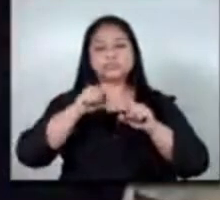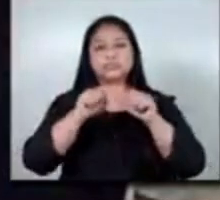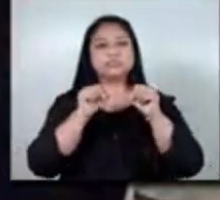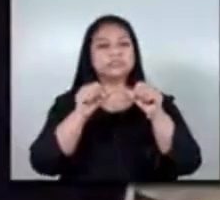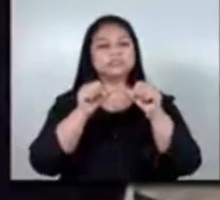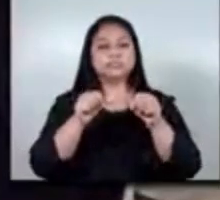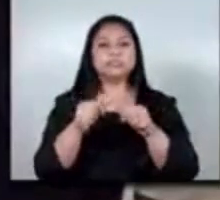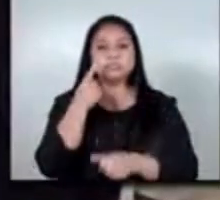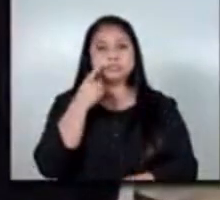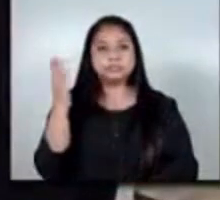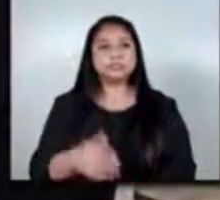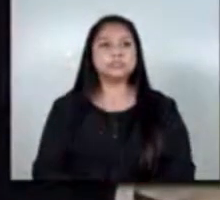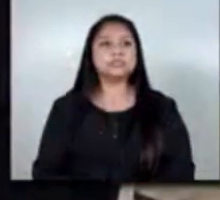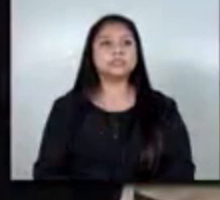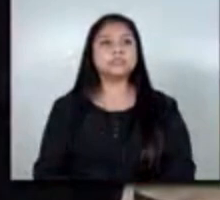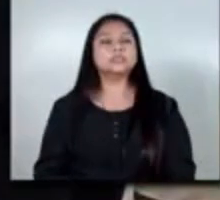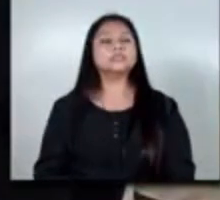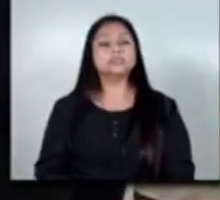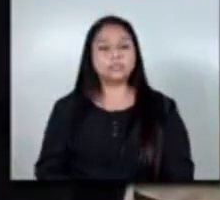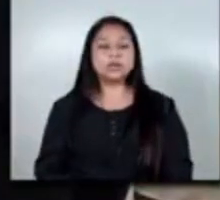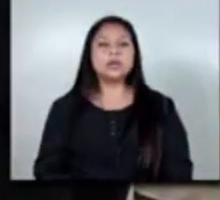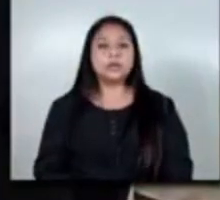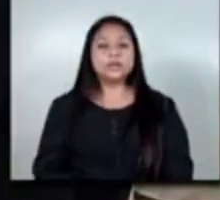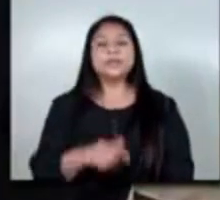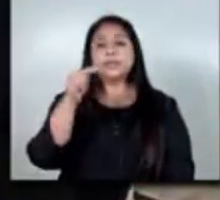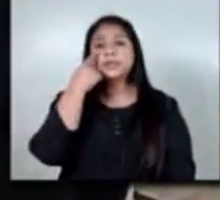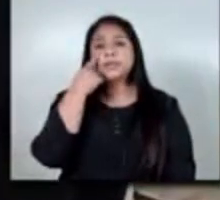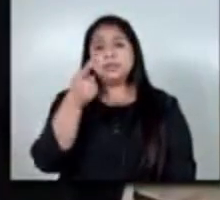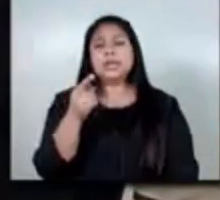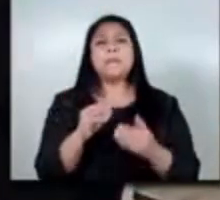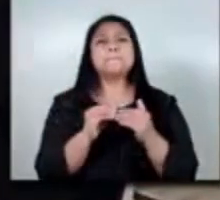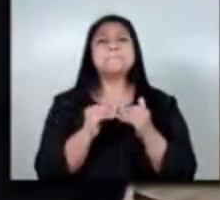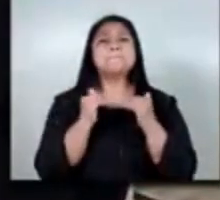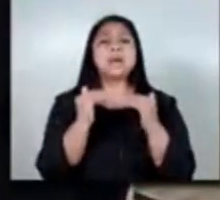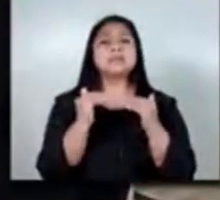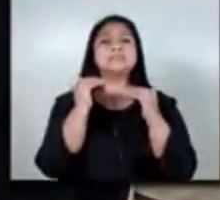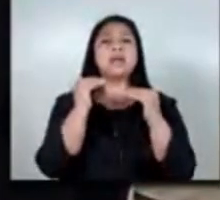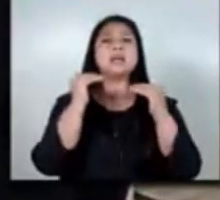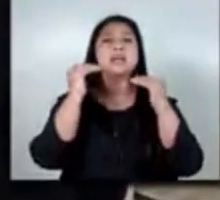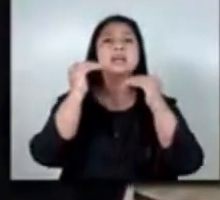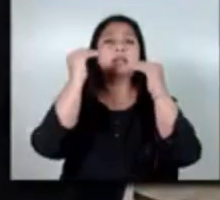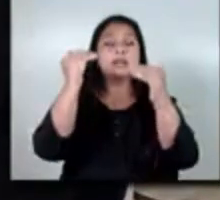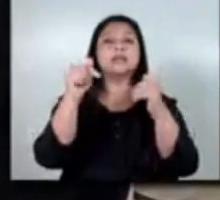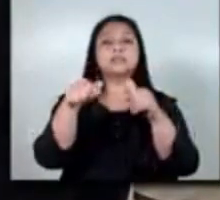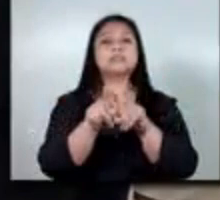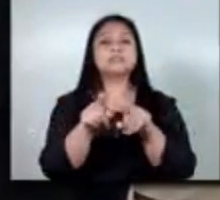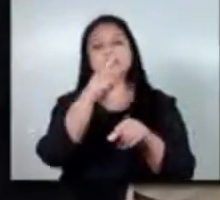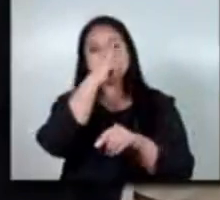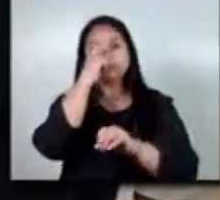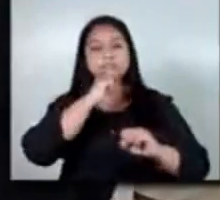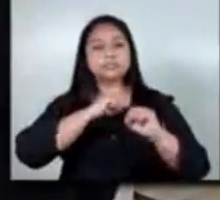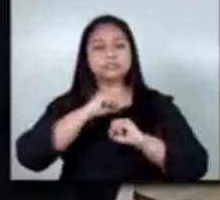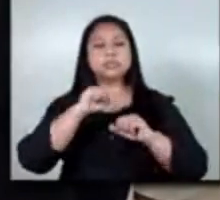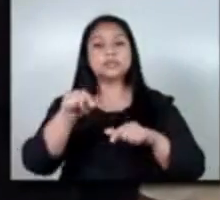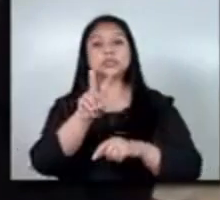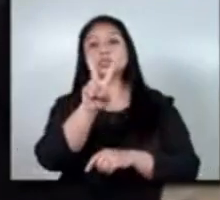entonces vemos que han ido incrementándose los empleadores especialmente en dos áreas una que ya